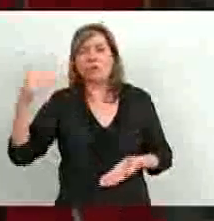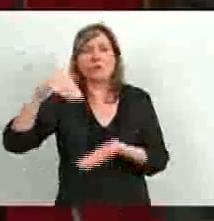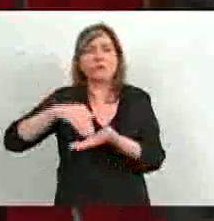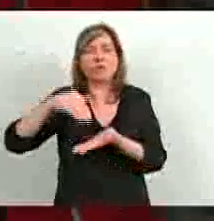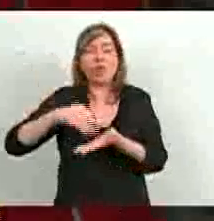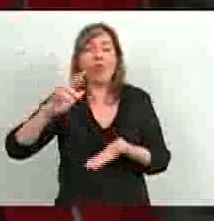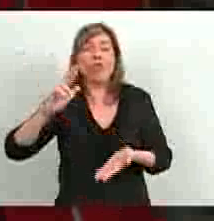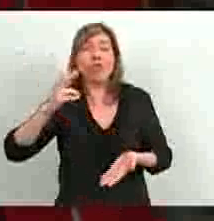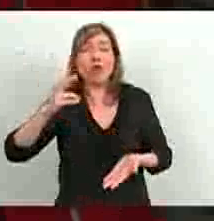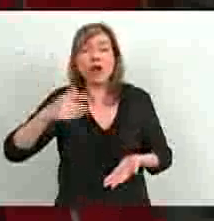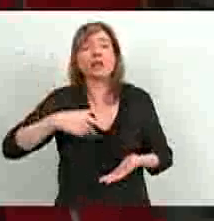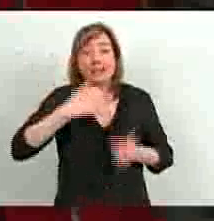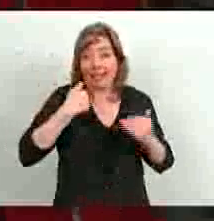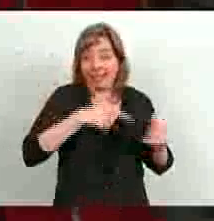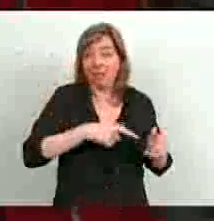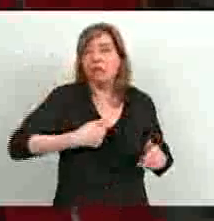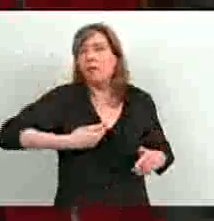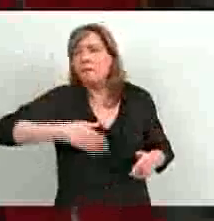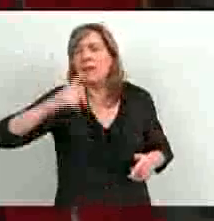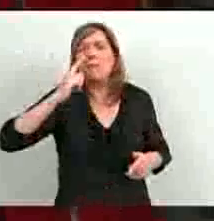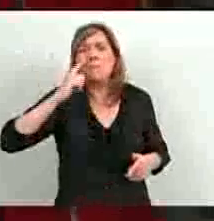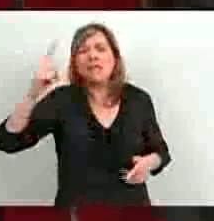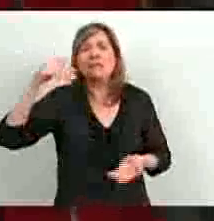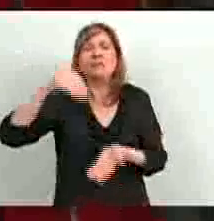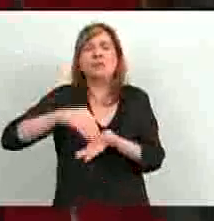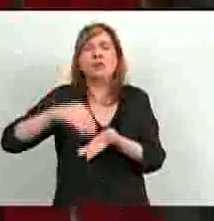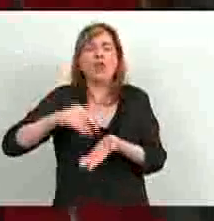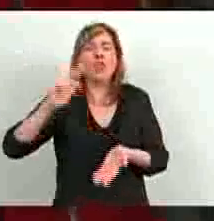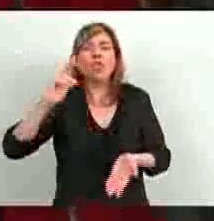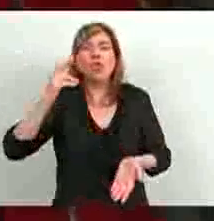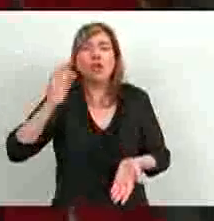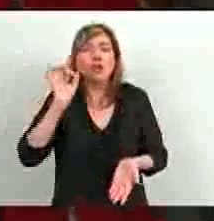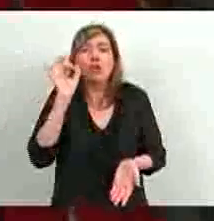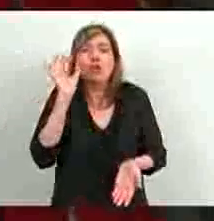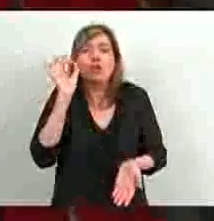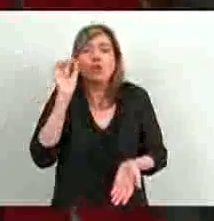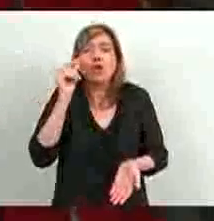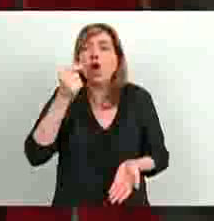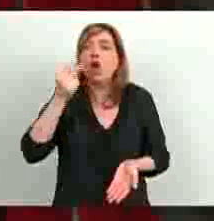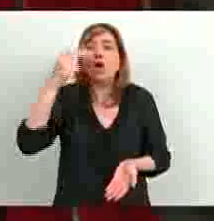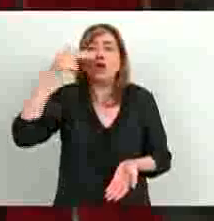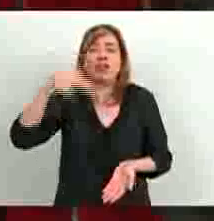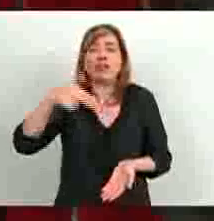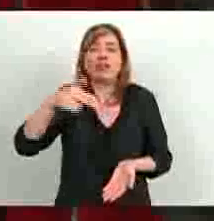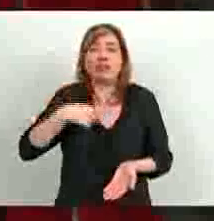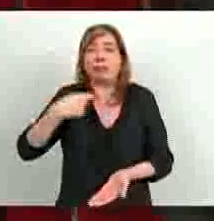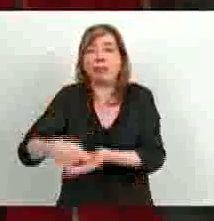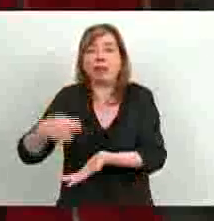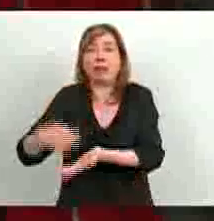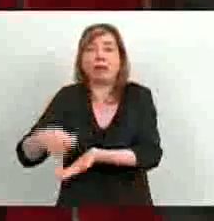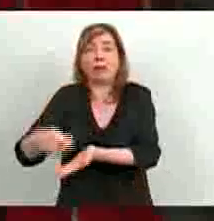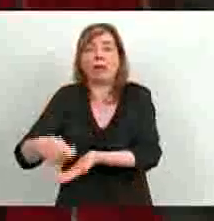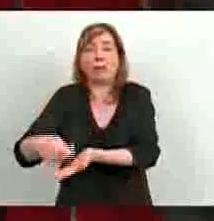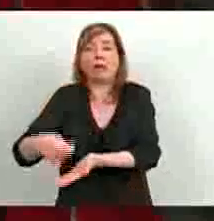dólares a más de 1.000 millones de dólares únicamente en uno de los rubros de los combustibles, creciendo un